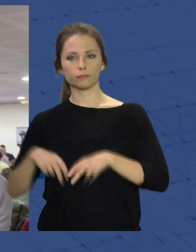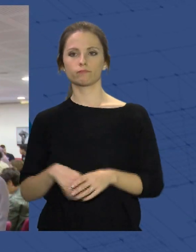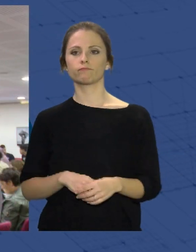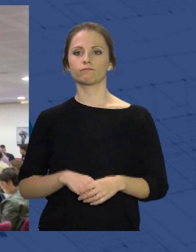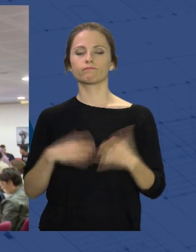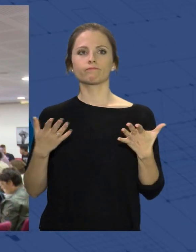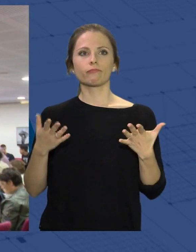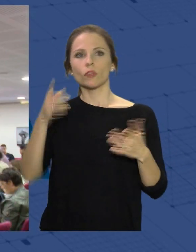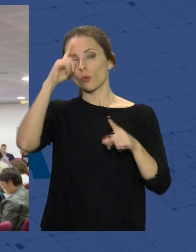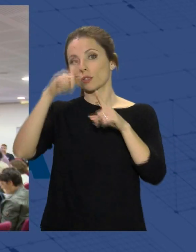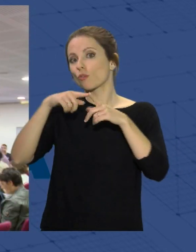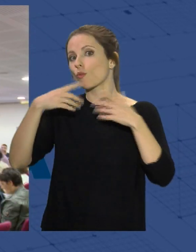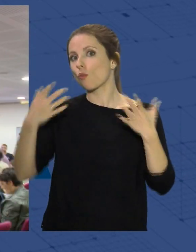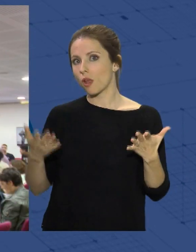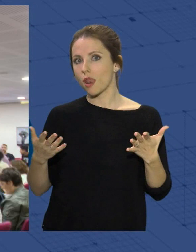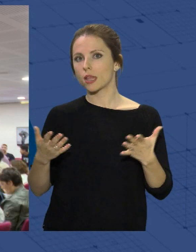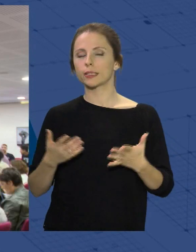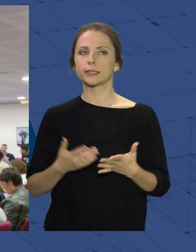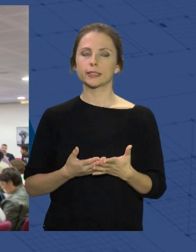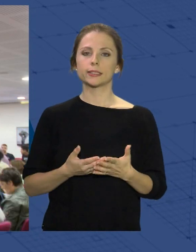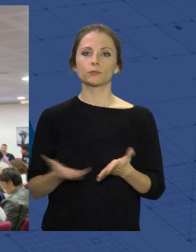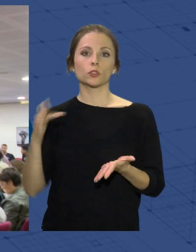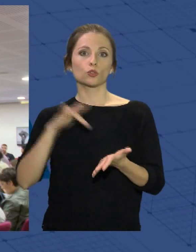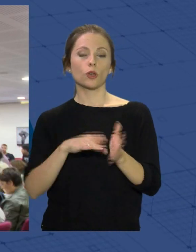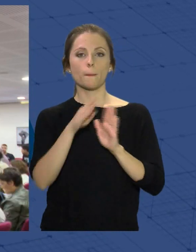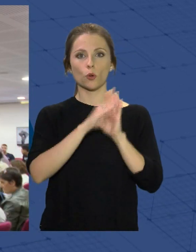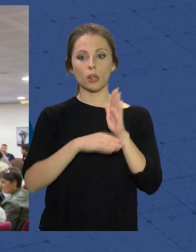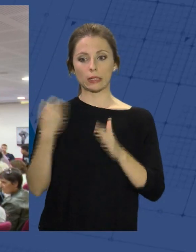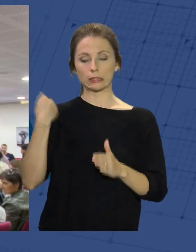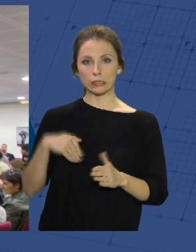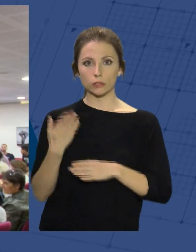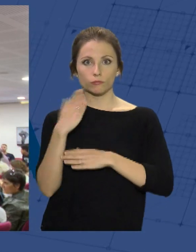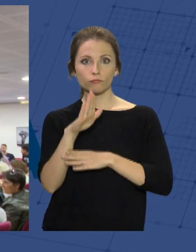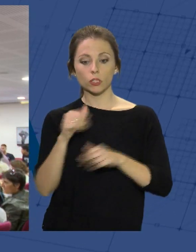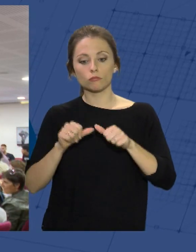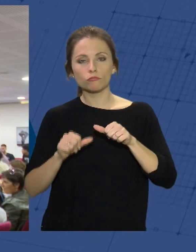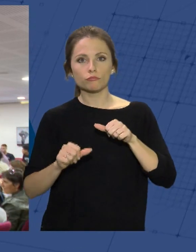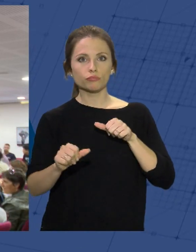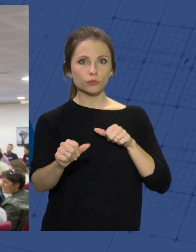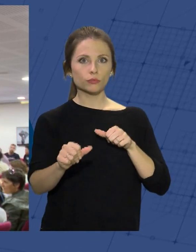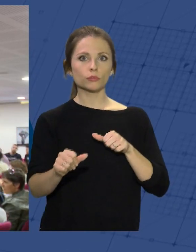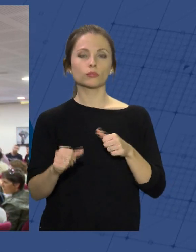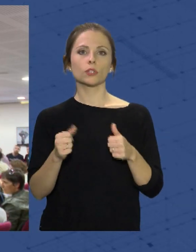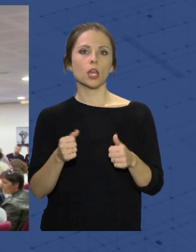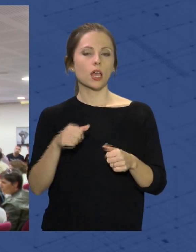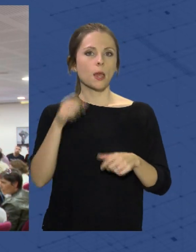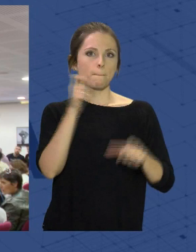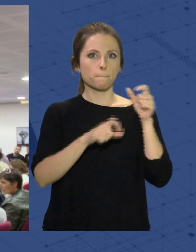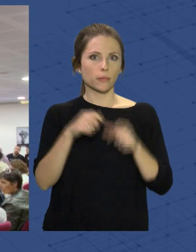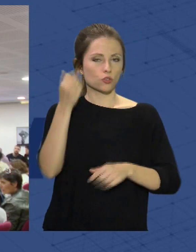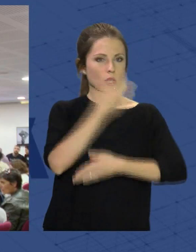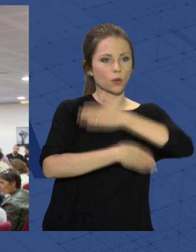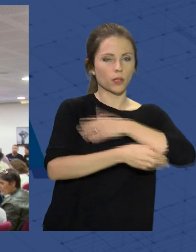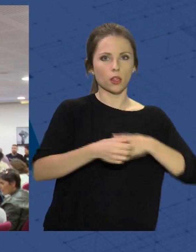Con que, una vez que finalice ese programa, a partir de ahí, tanto los alumnos con discapacidad como sin